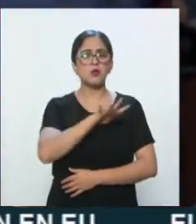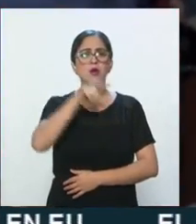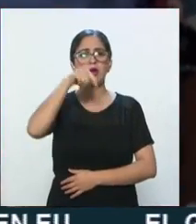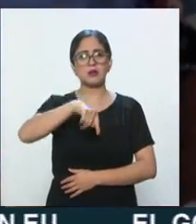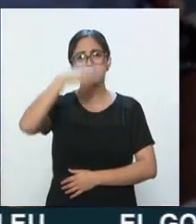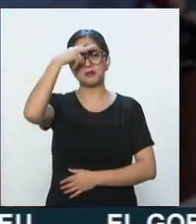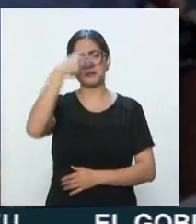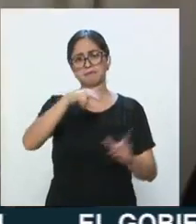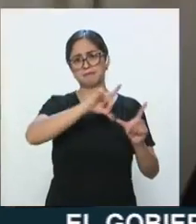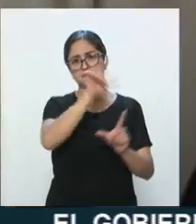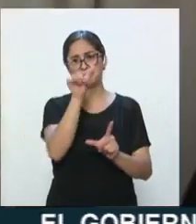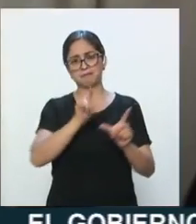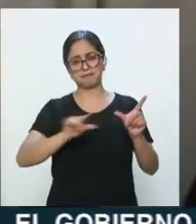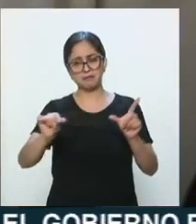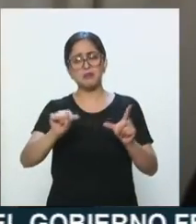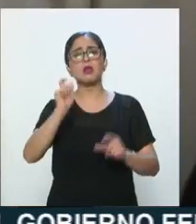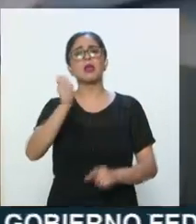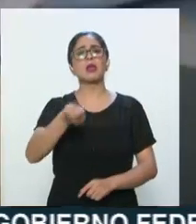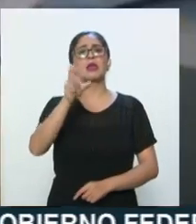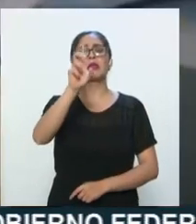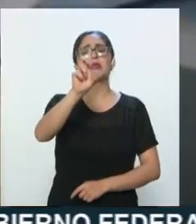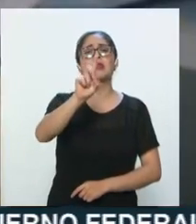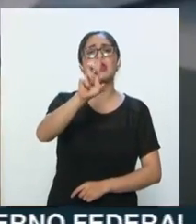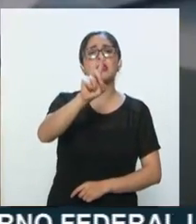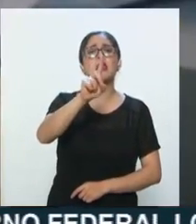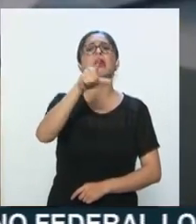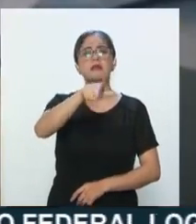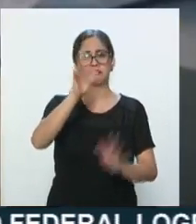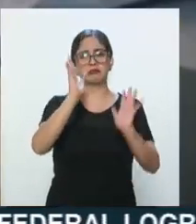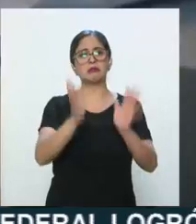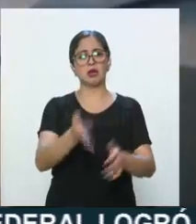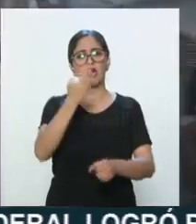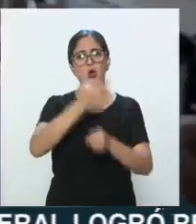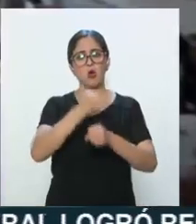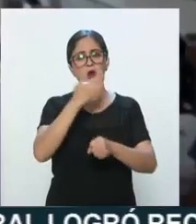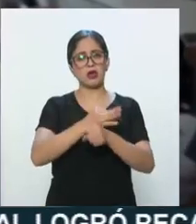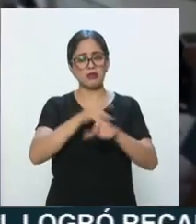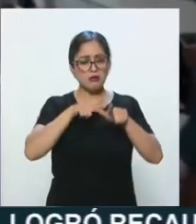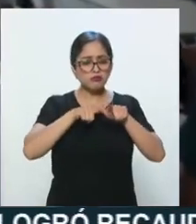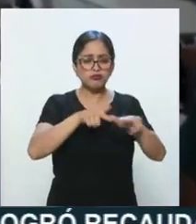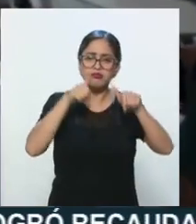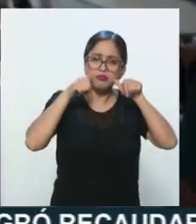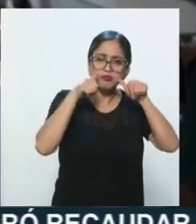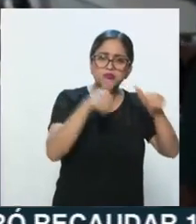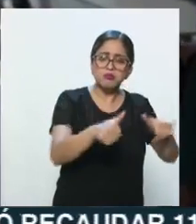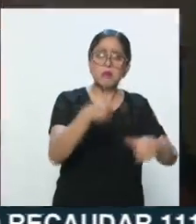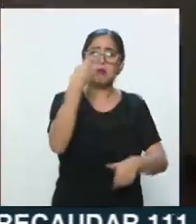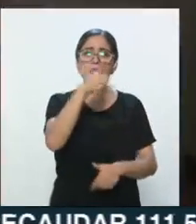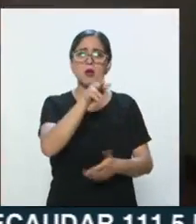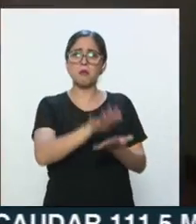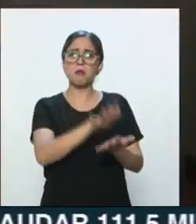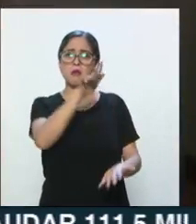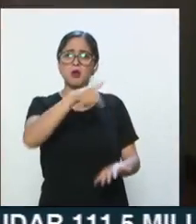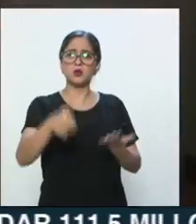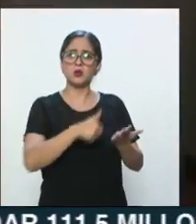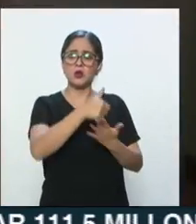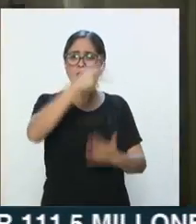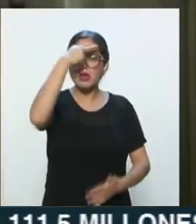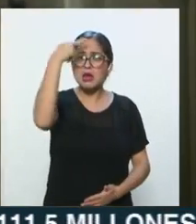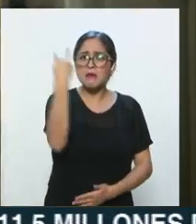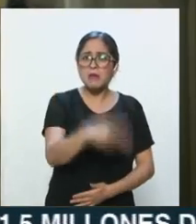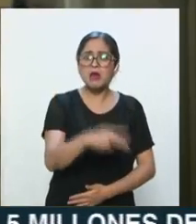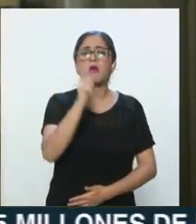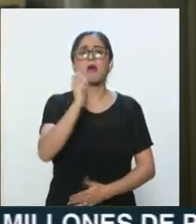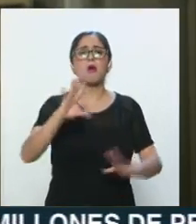la República Mexicana. 30 de ellas están ya en operación. En particular en la Ciudad de México reveló que se tiene